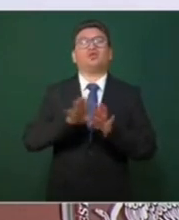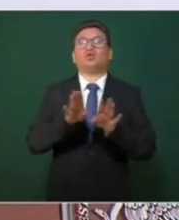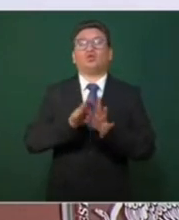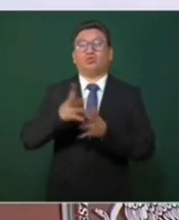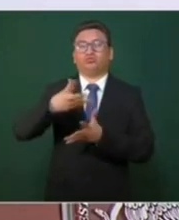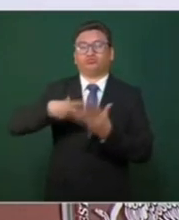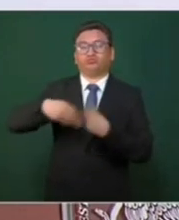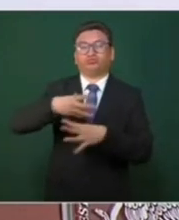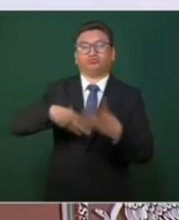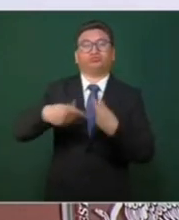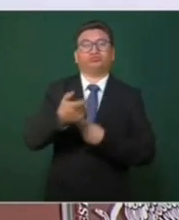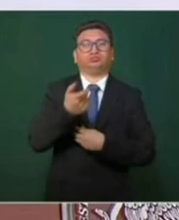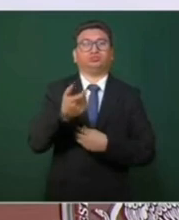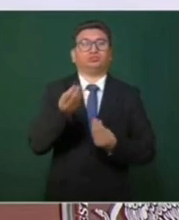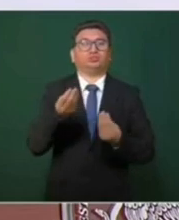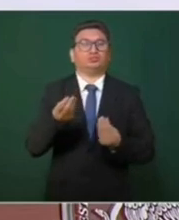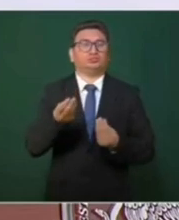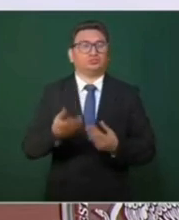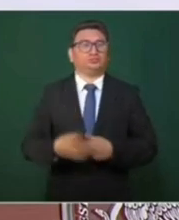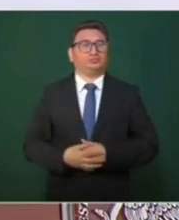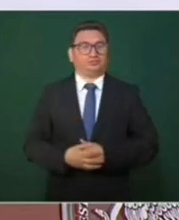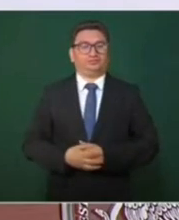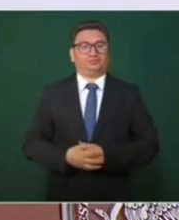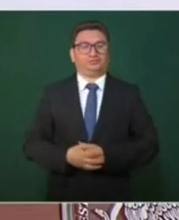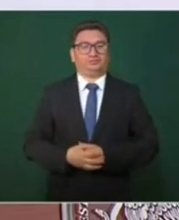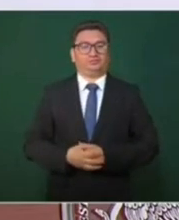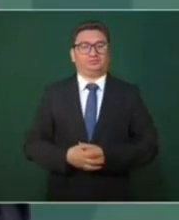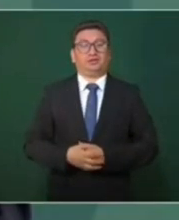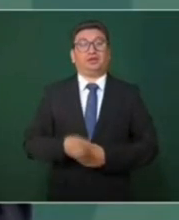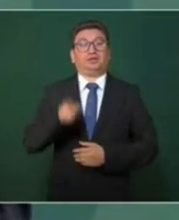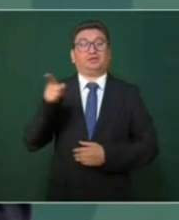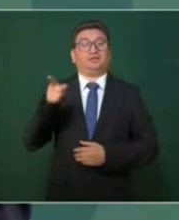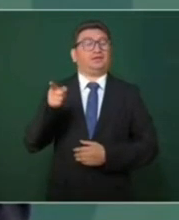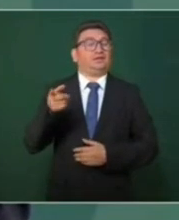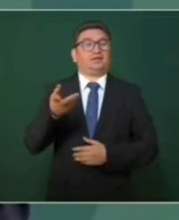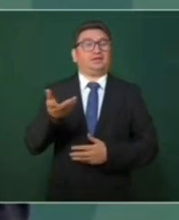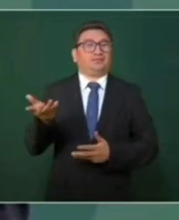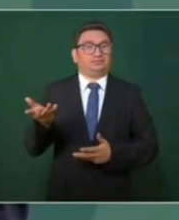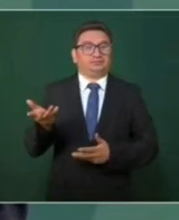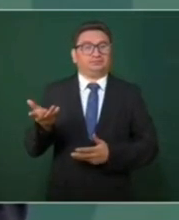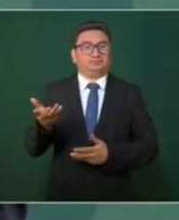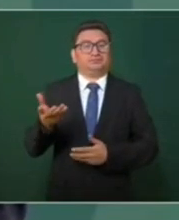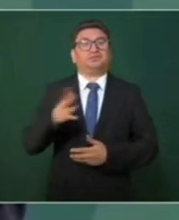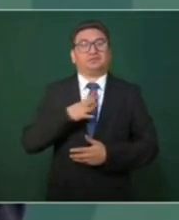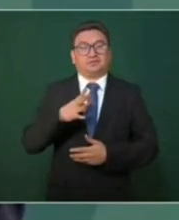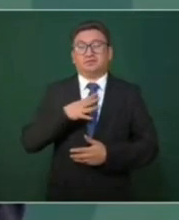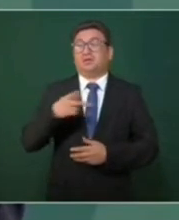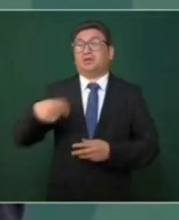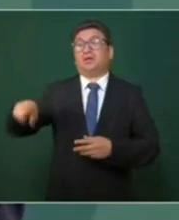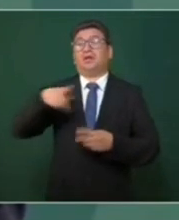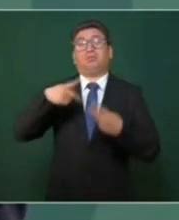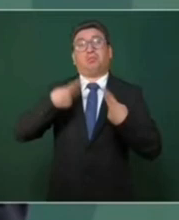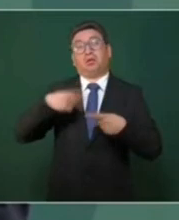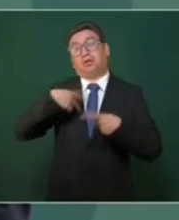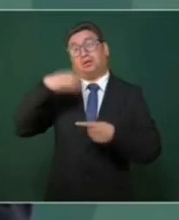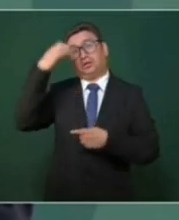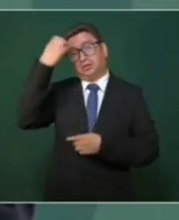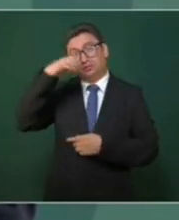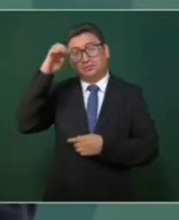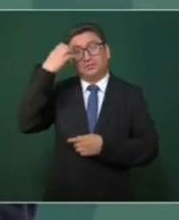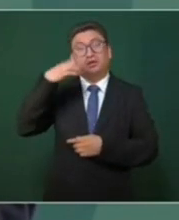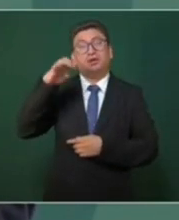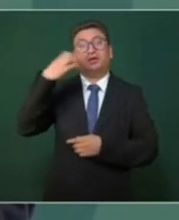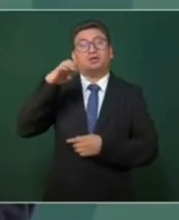y tienen expertos, especialistas